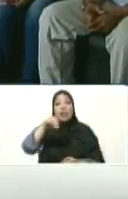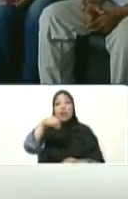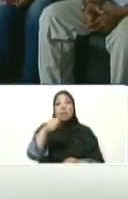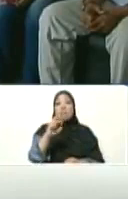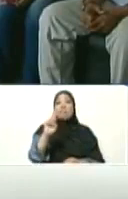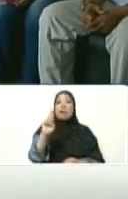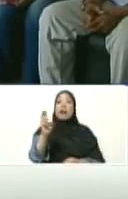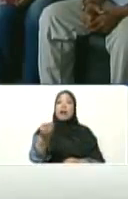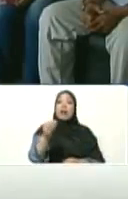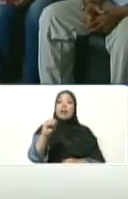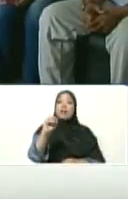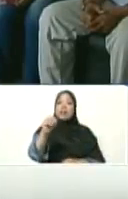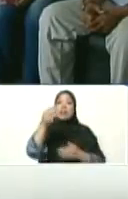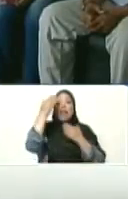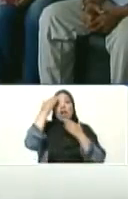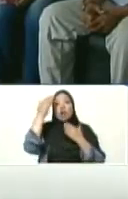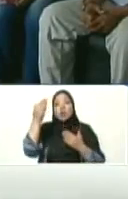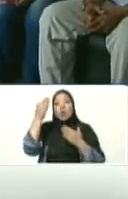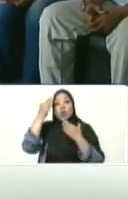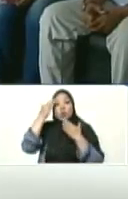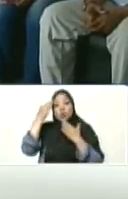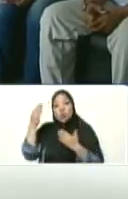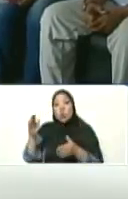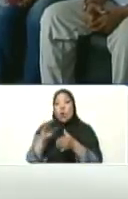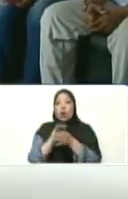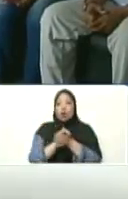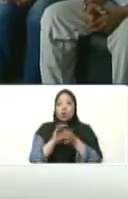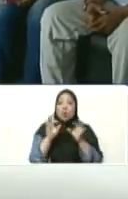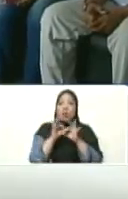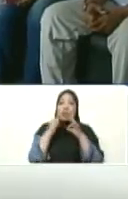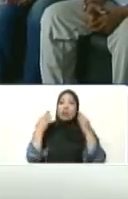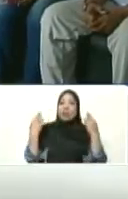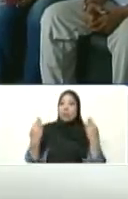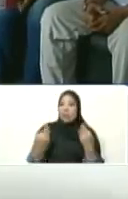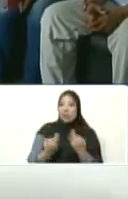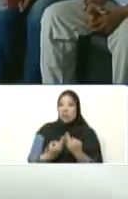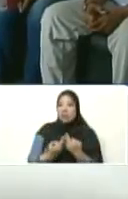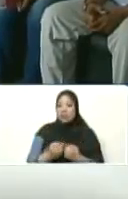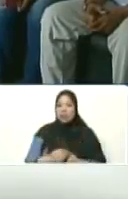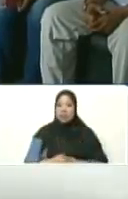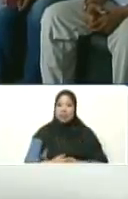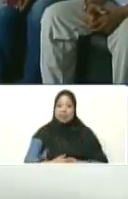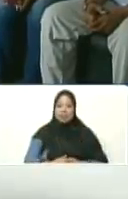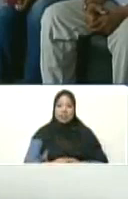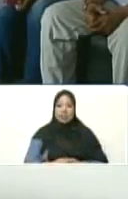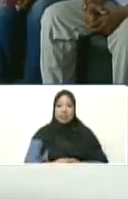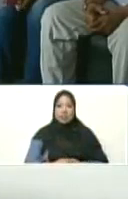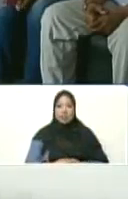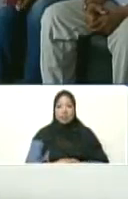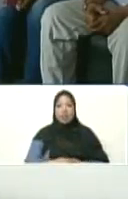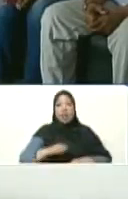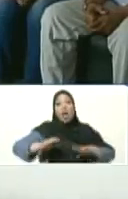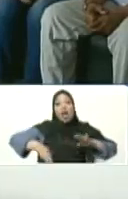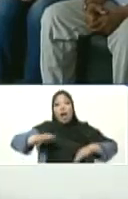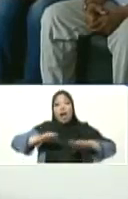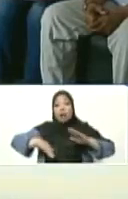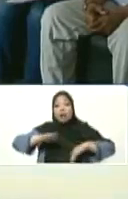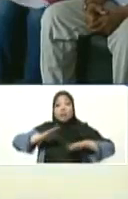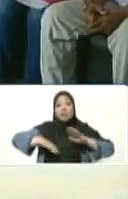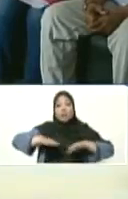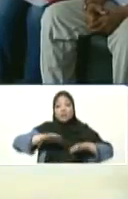me le envía saludos a todos los familiares por Tocó, pero, y tocan ese tambor